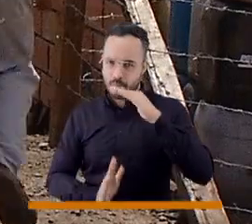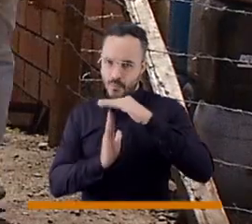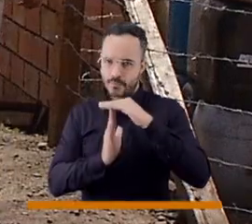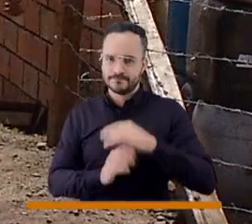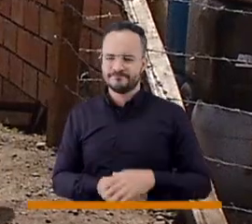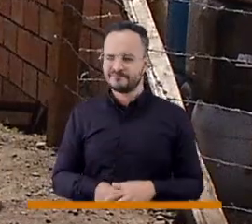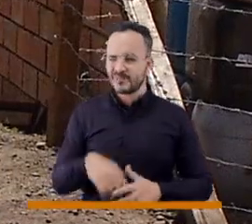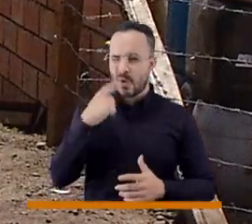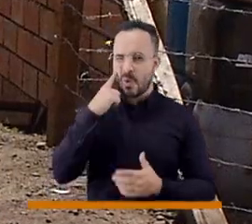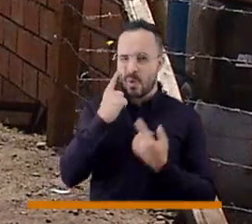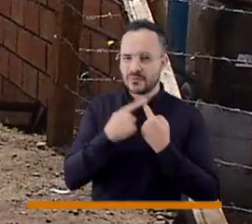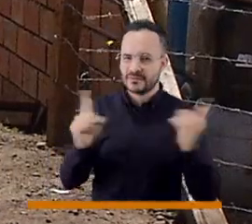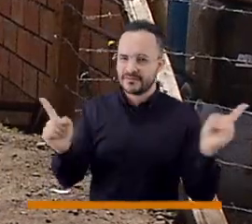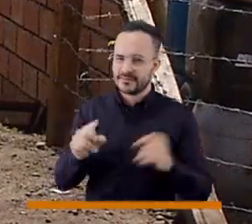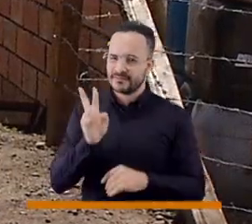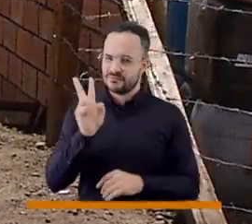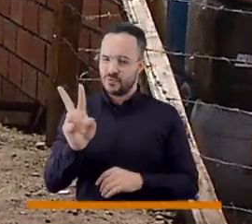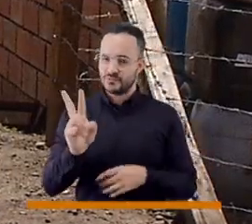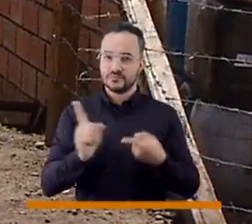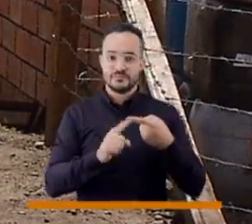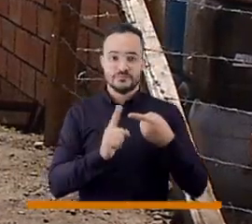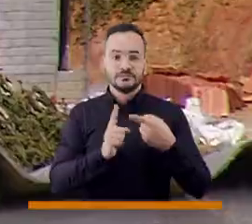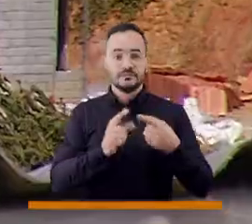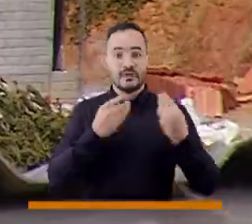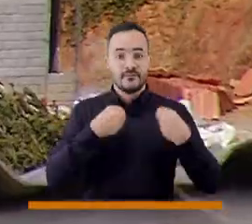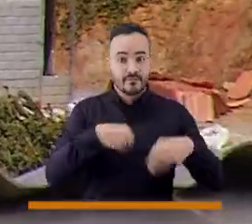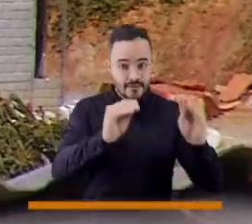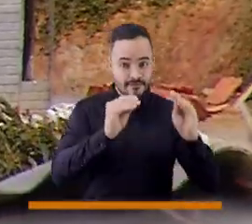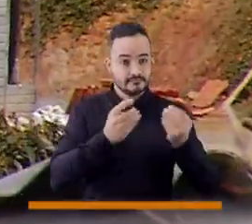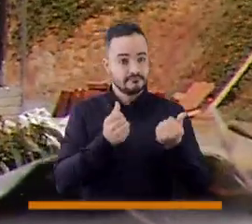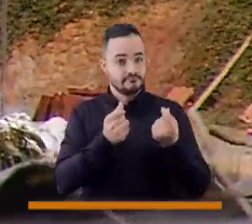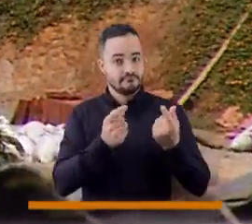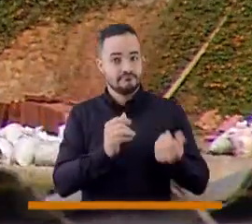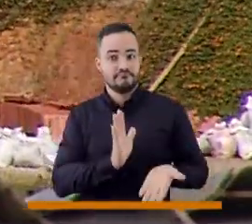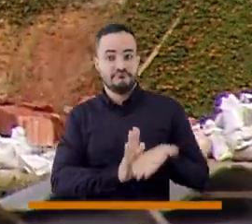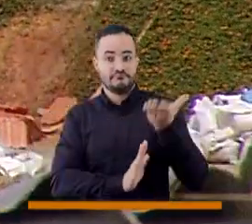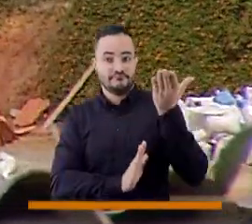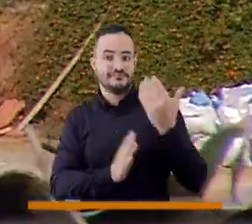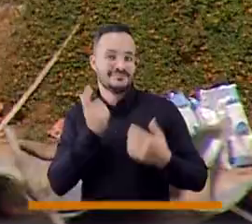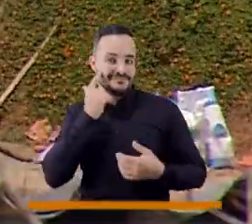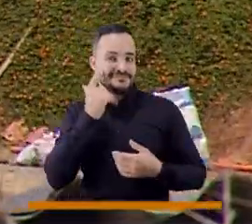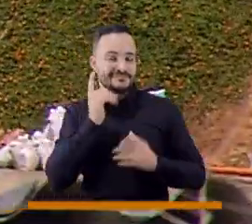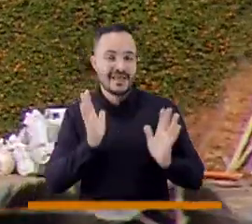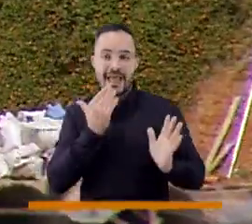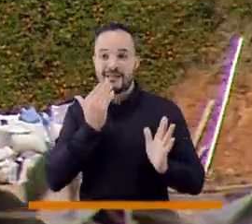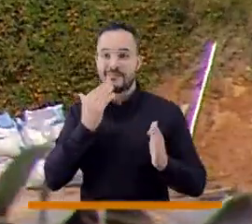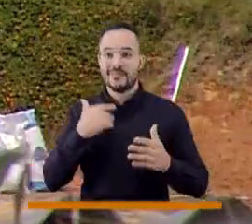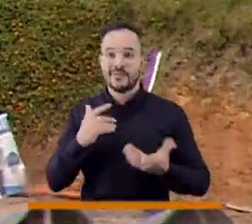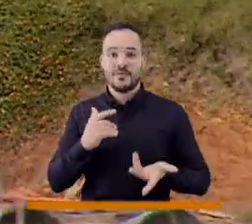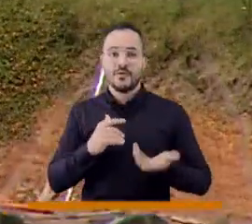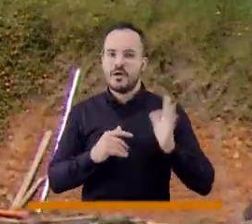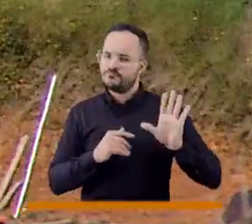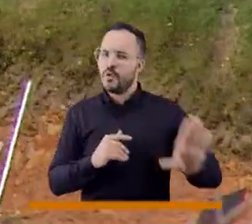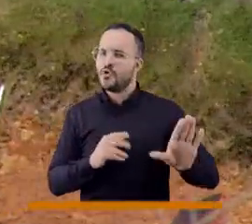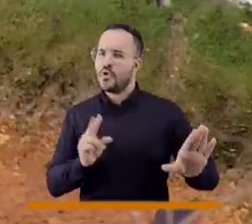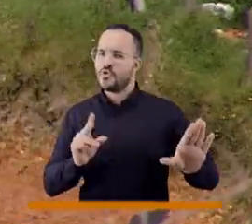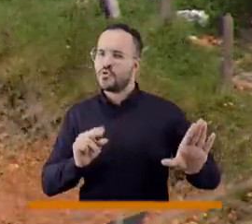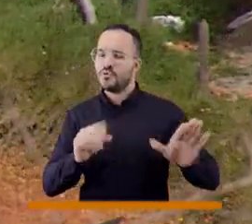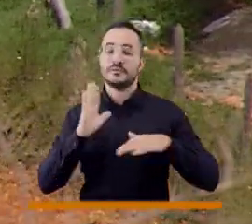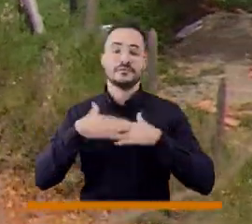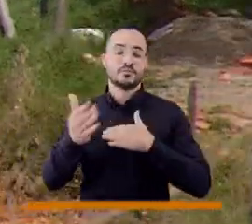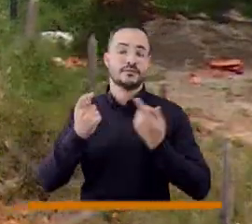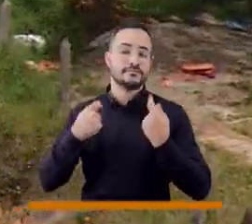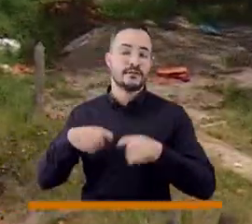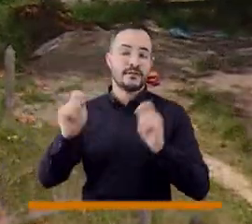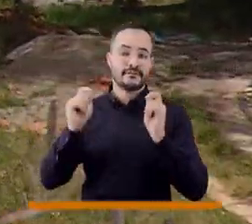Ojo que hay dos cosas muy diferentes. Uno es lo que le sube a uno la valúo comercial, que eso te va a afectar cuando vayas a hacer una